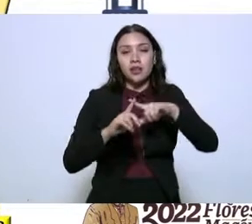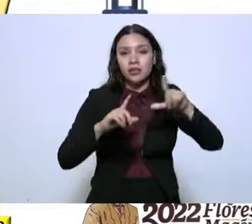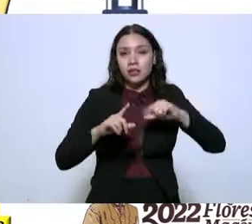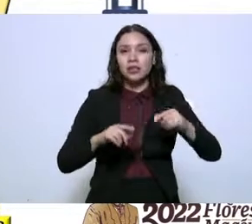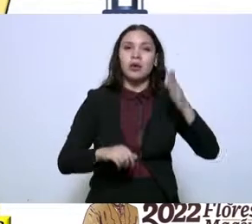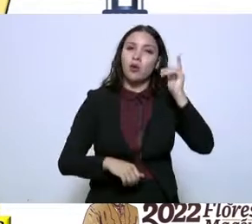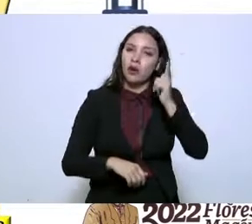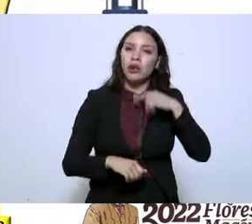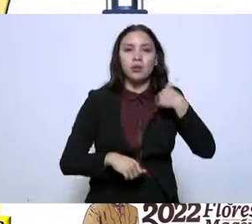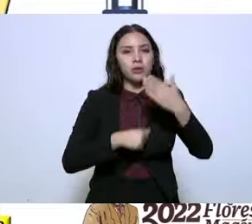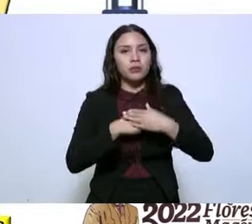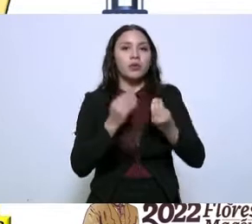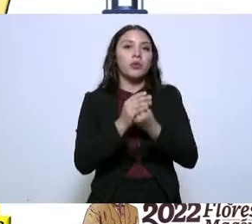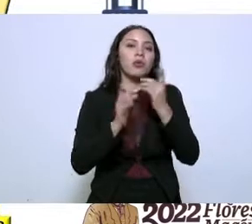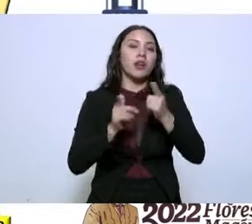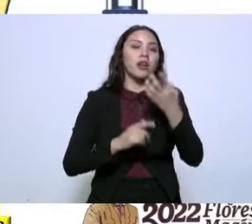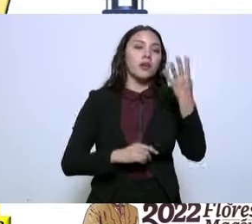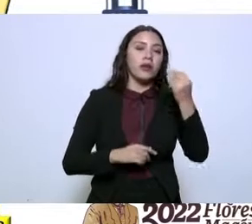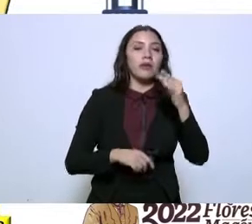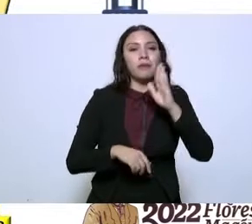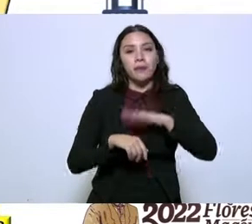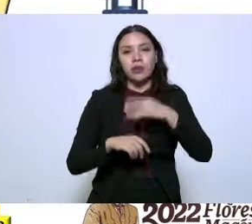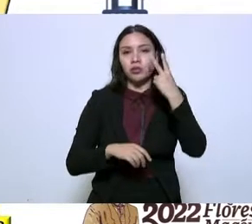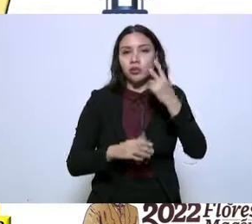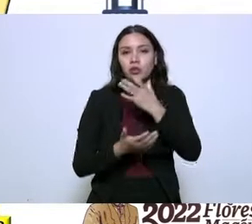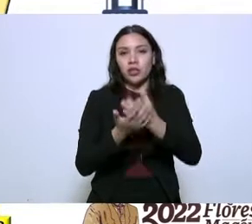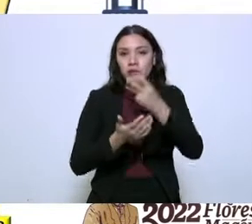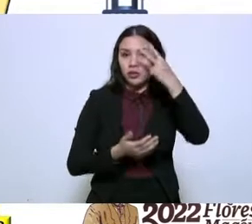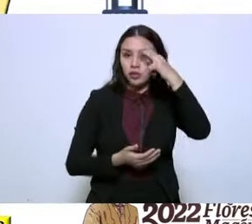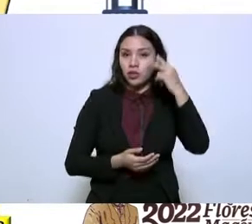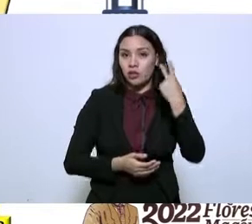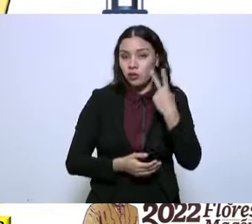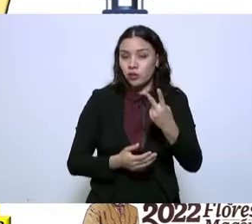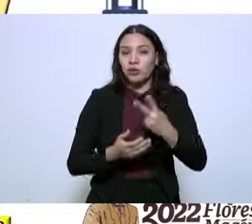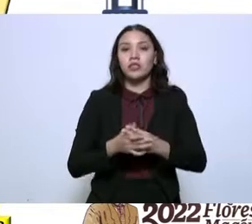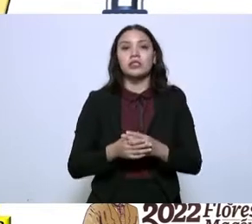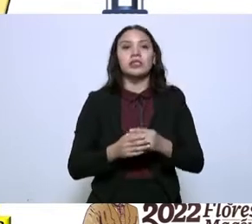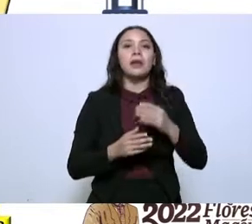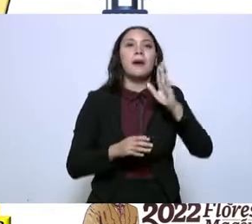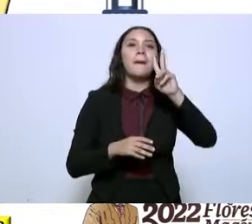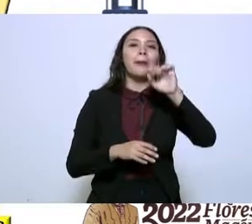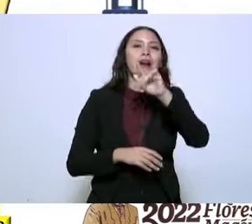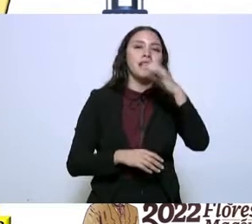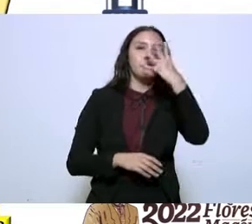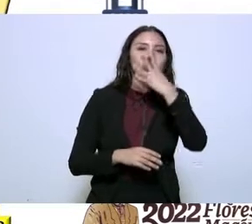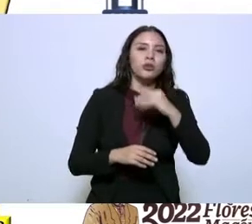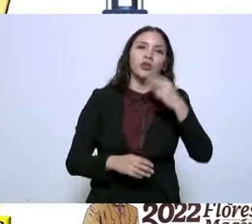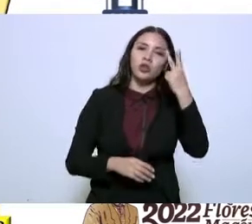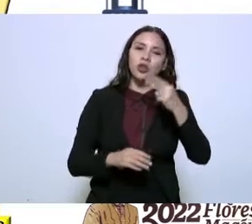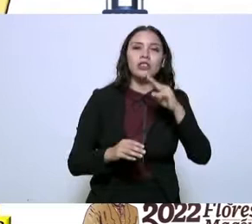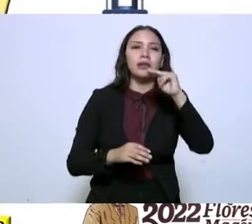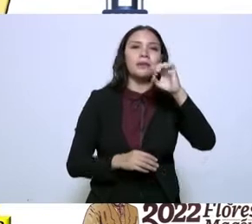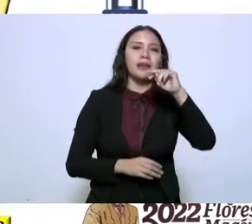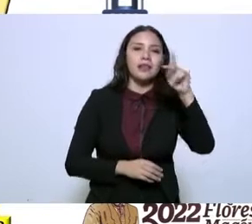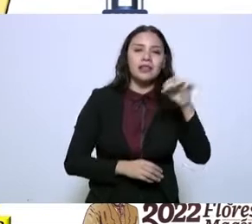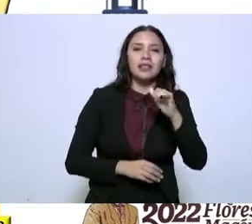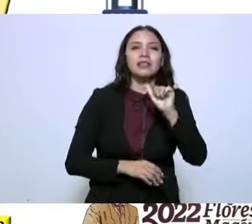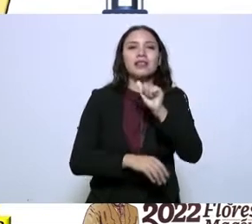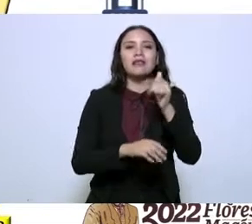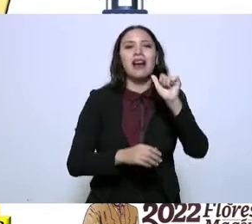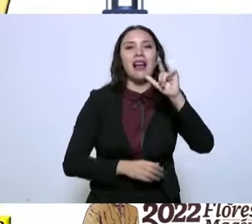más. Serán en Nuevo Laredo dos, Ciudad Victoria dos, Vallehermoso, Méndez, Aldama, Padilla,